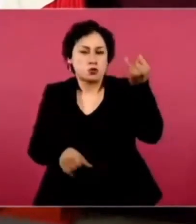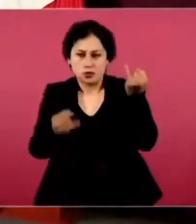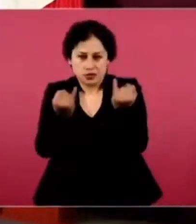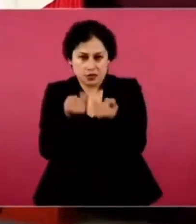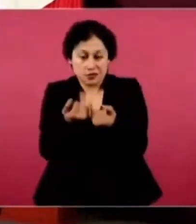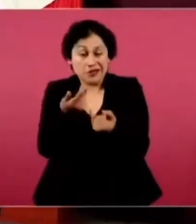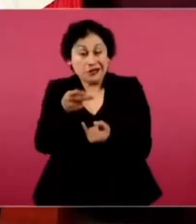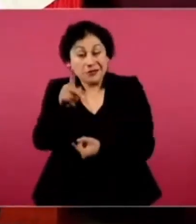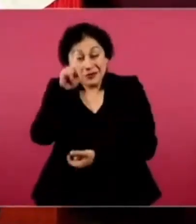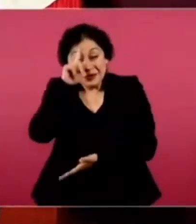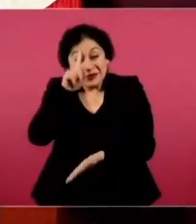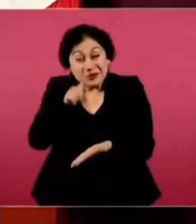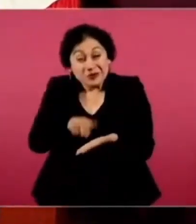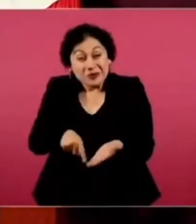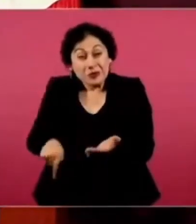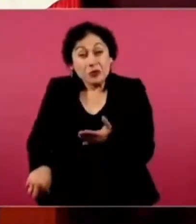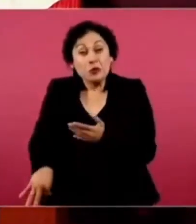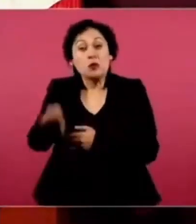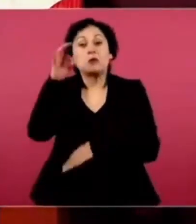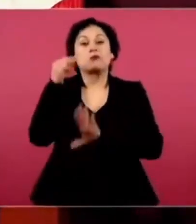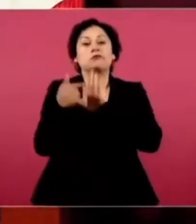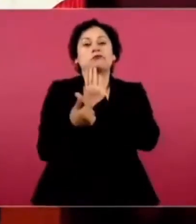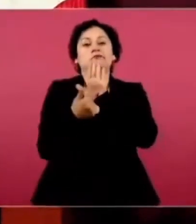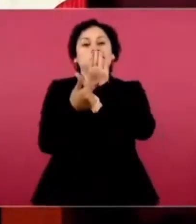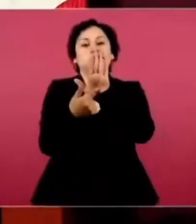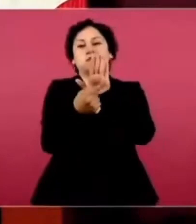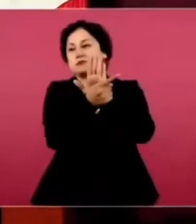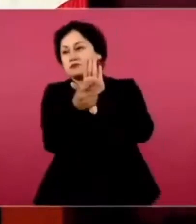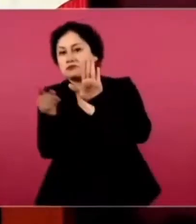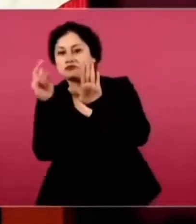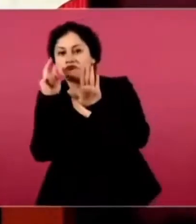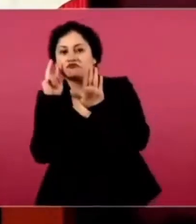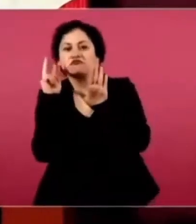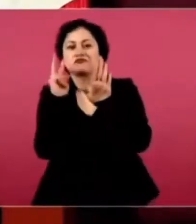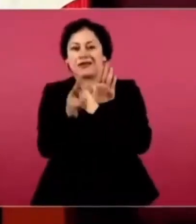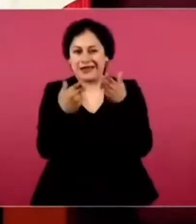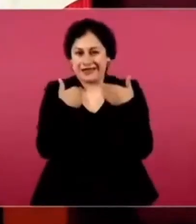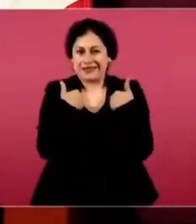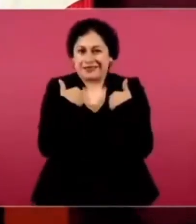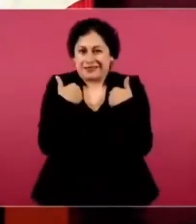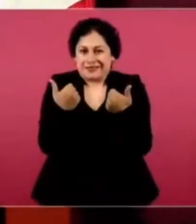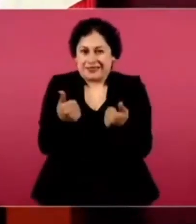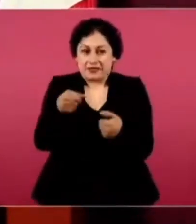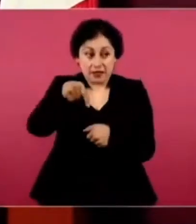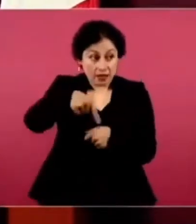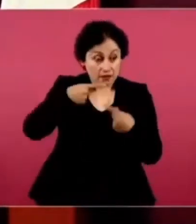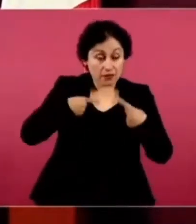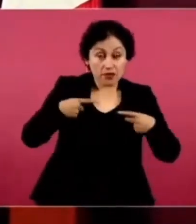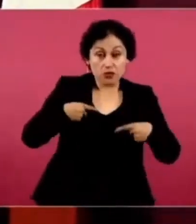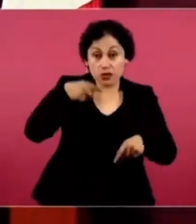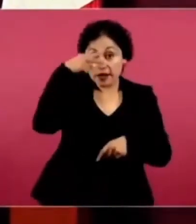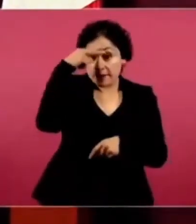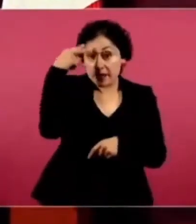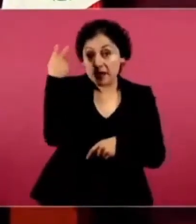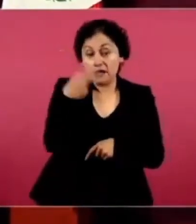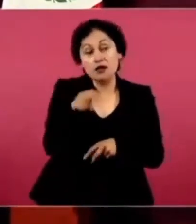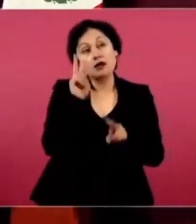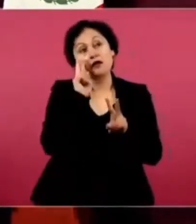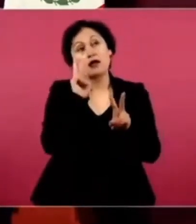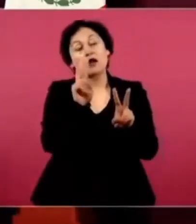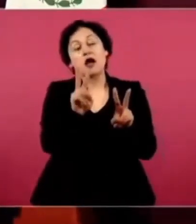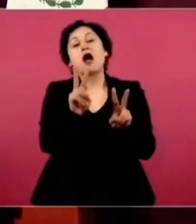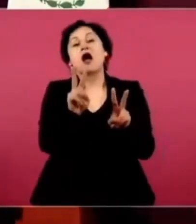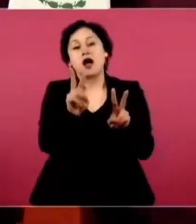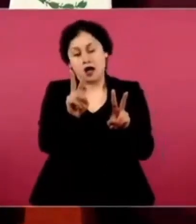esto ayuda mucho a que los mexicanos y